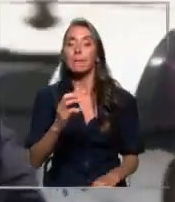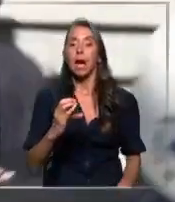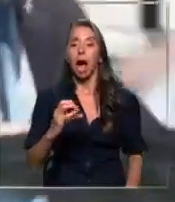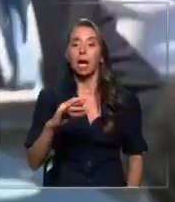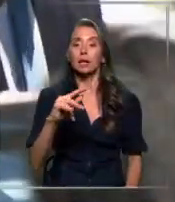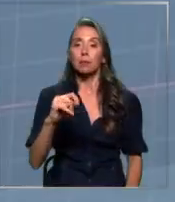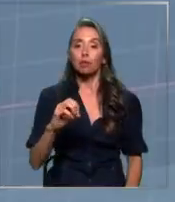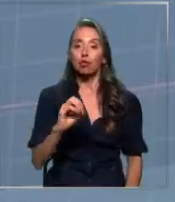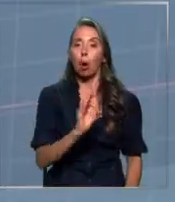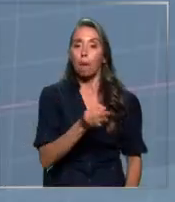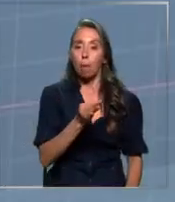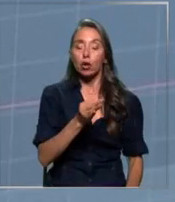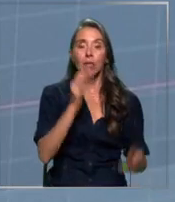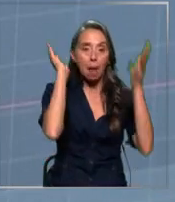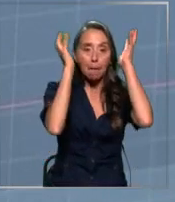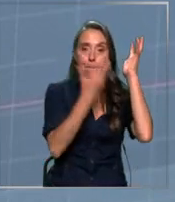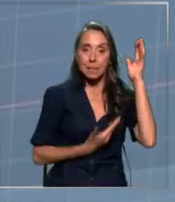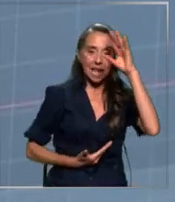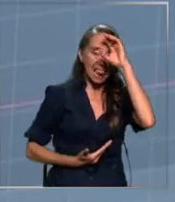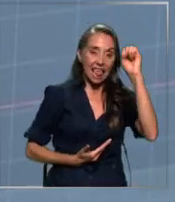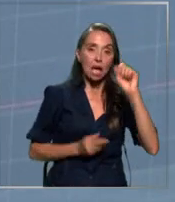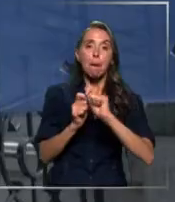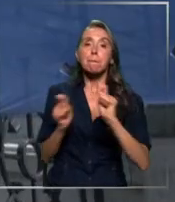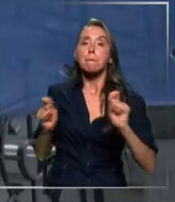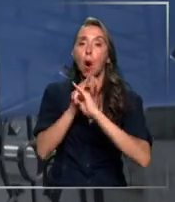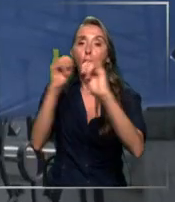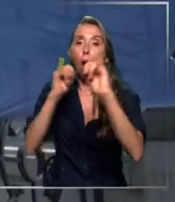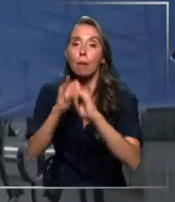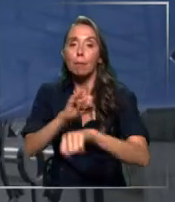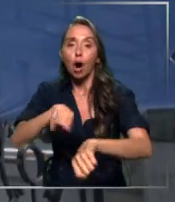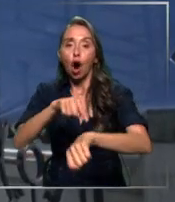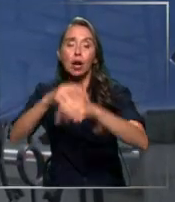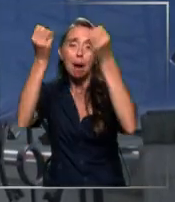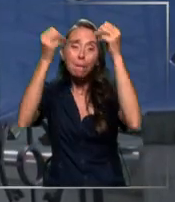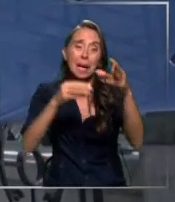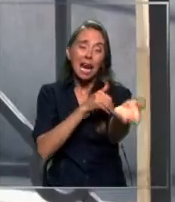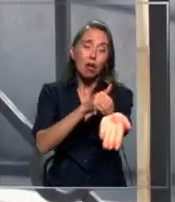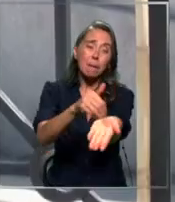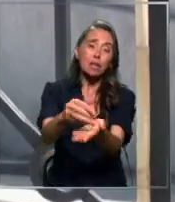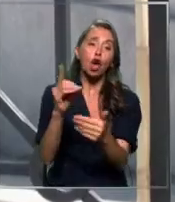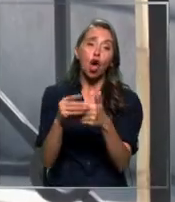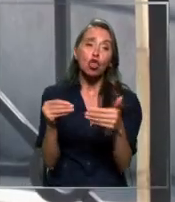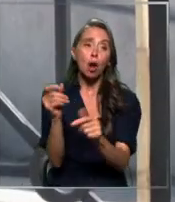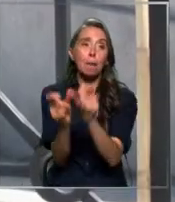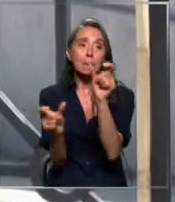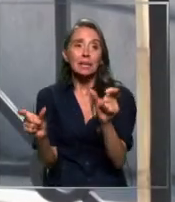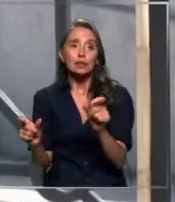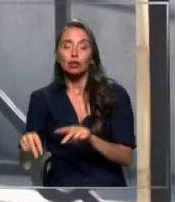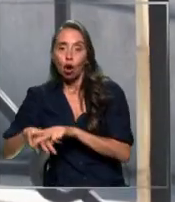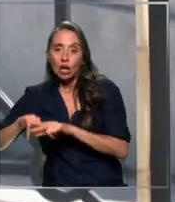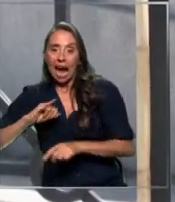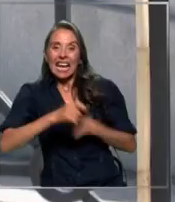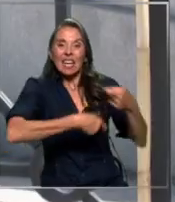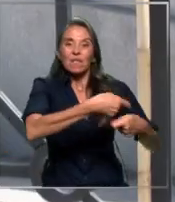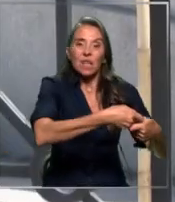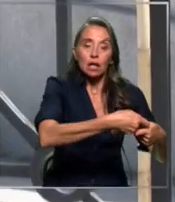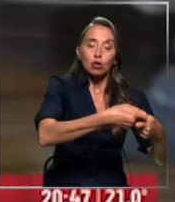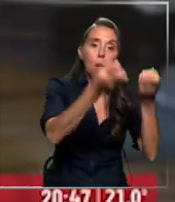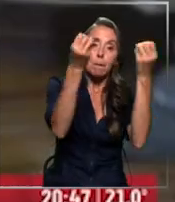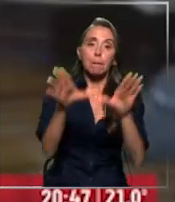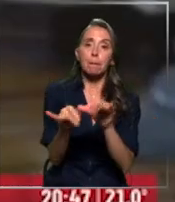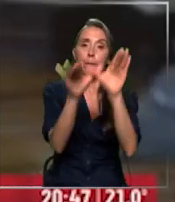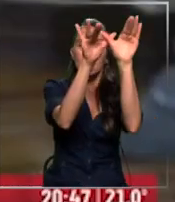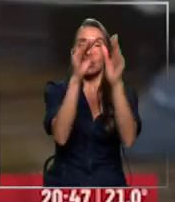argentino Javier Milley promovió y que solo horas después hizo perder millones de dólares a quienes invirtieron en ella. Lo que me